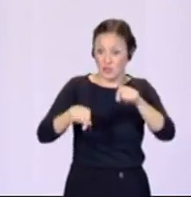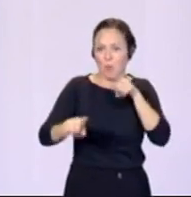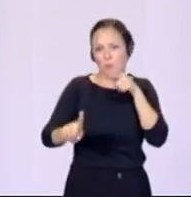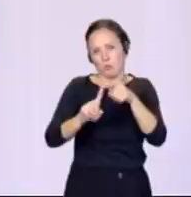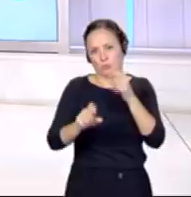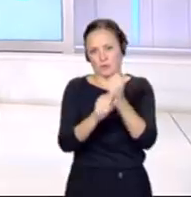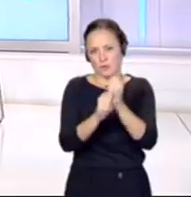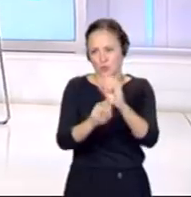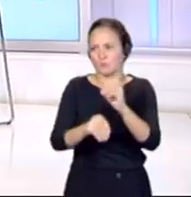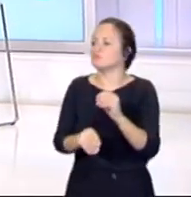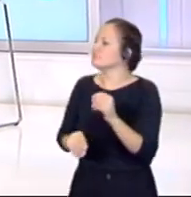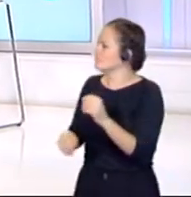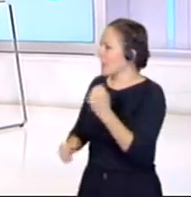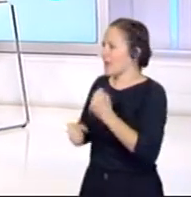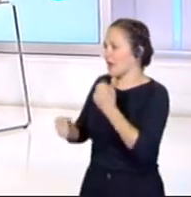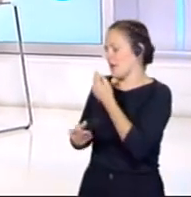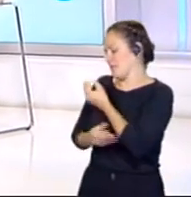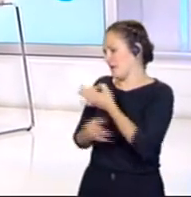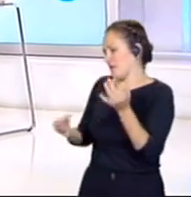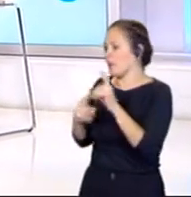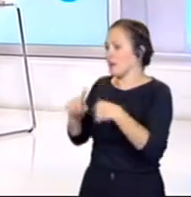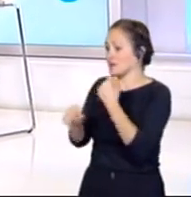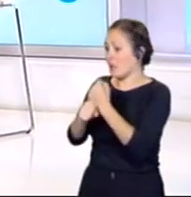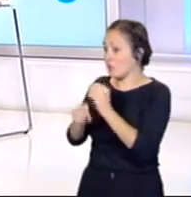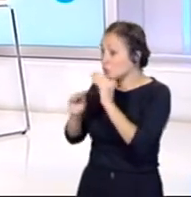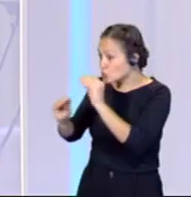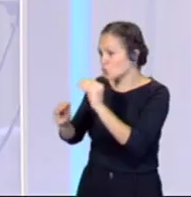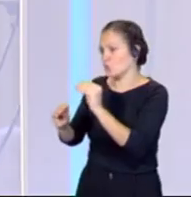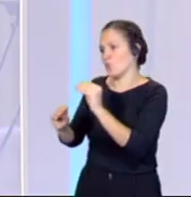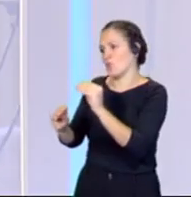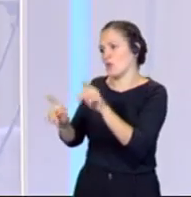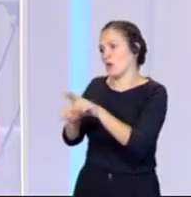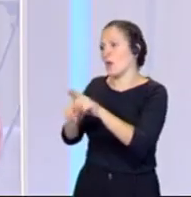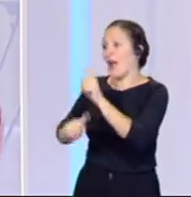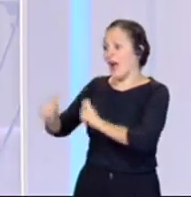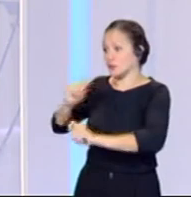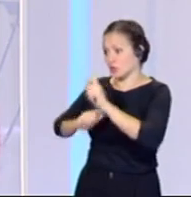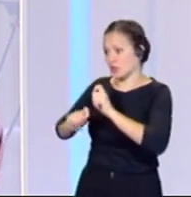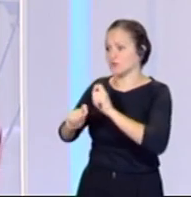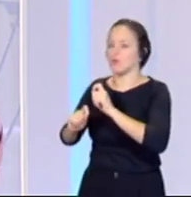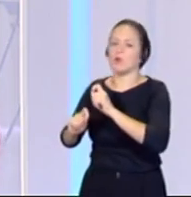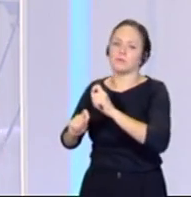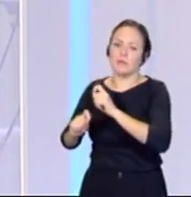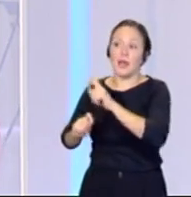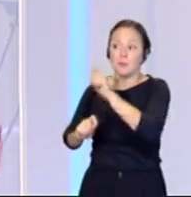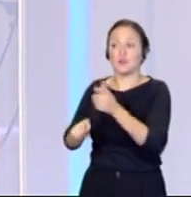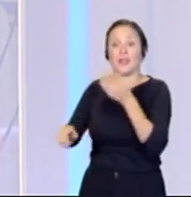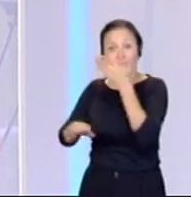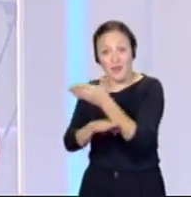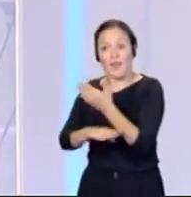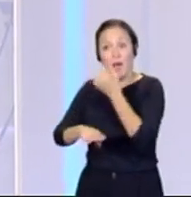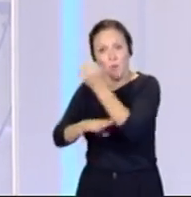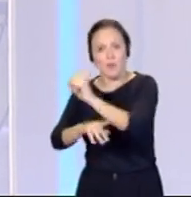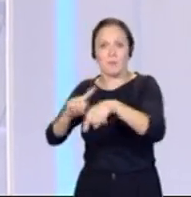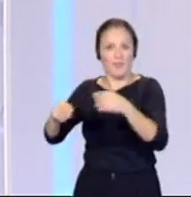Es espectacular la carrera, por supuesto, también ese trabajo y esa visión que hace esa asociación a la gente que vaya, que apoye, que disfrute, ¿no? Con el